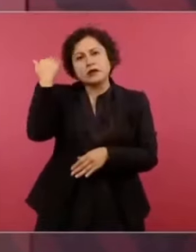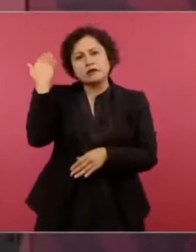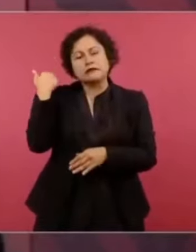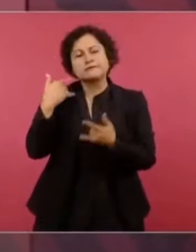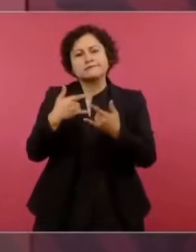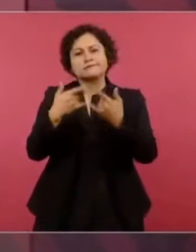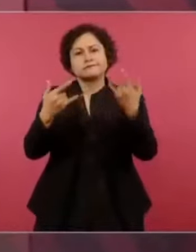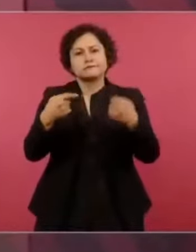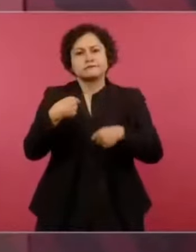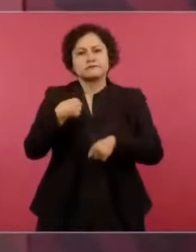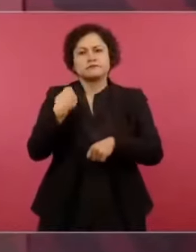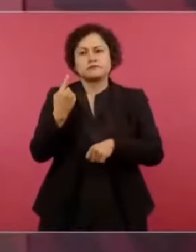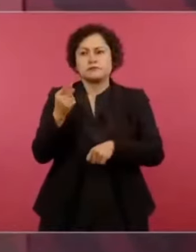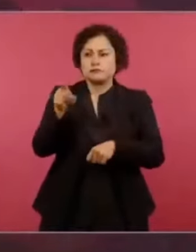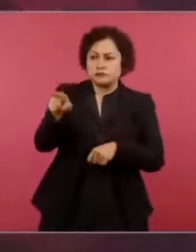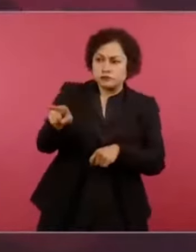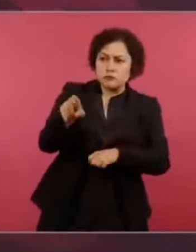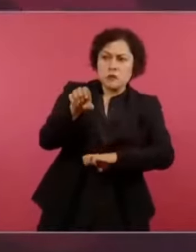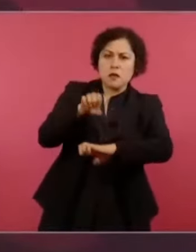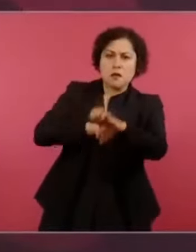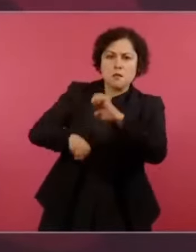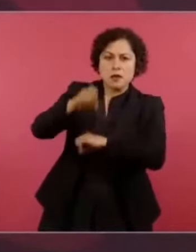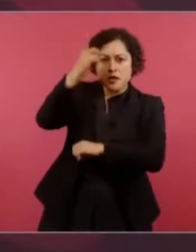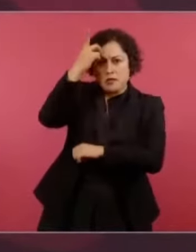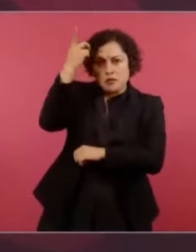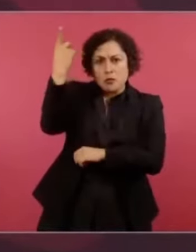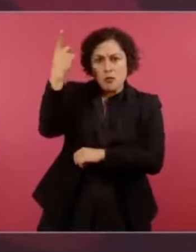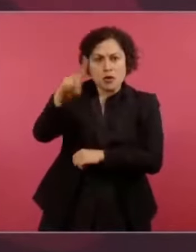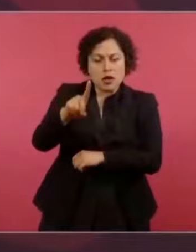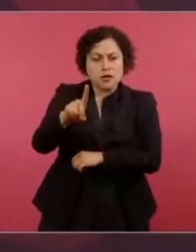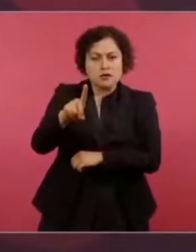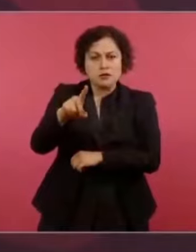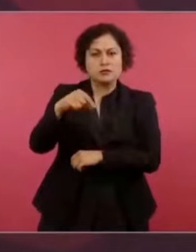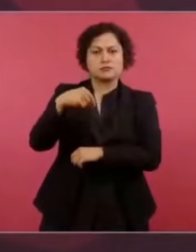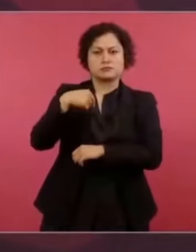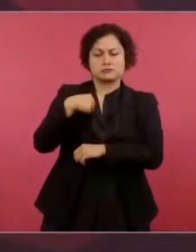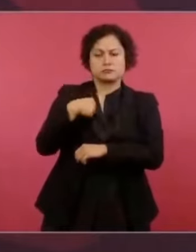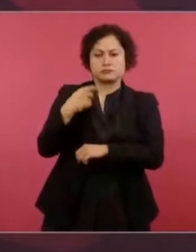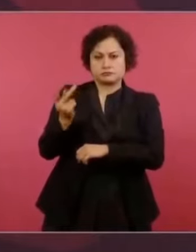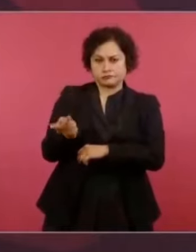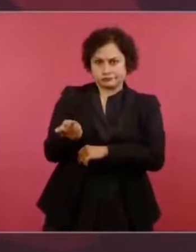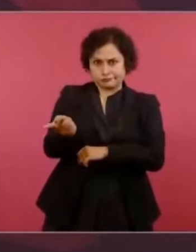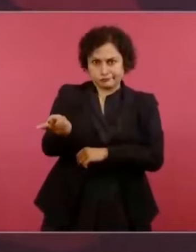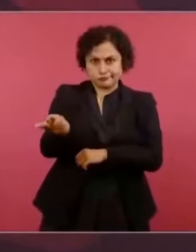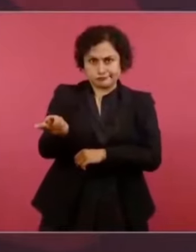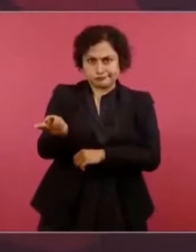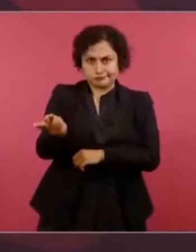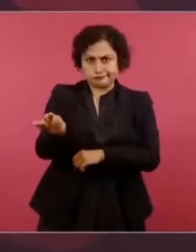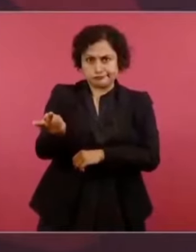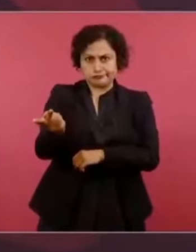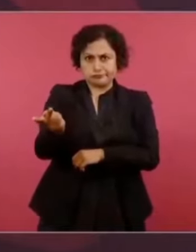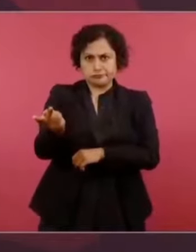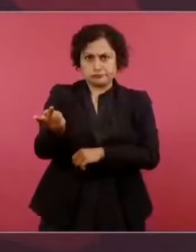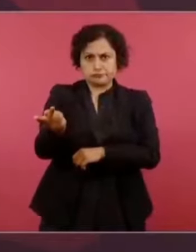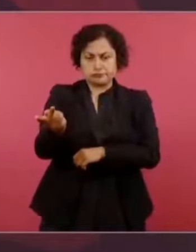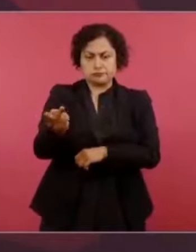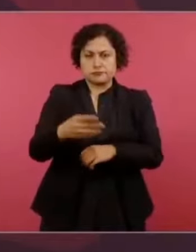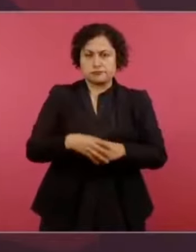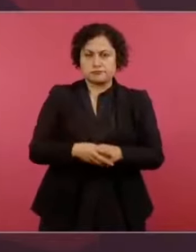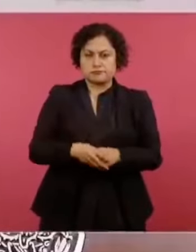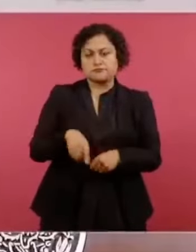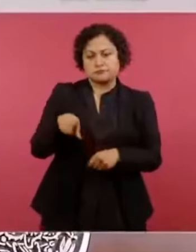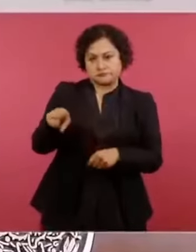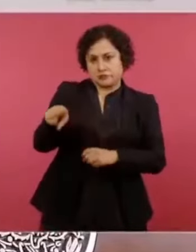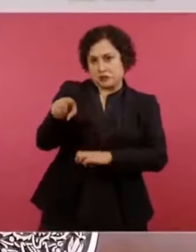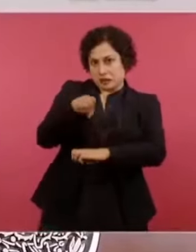de alto